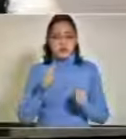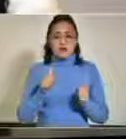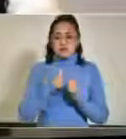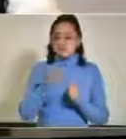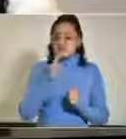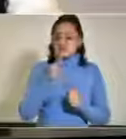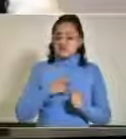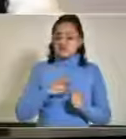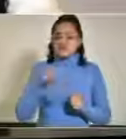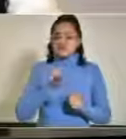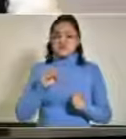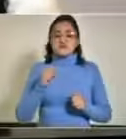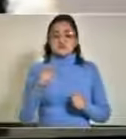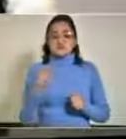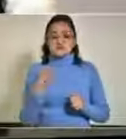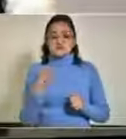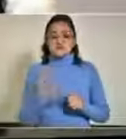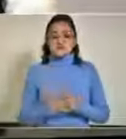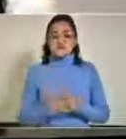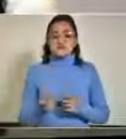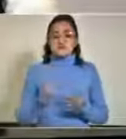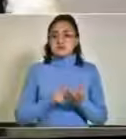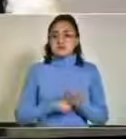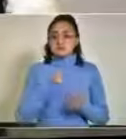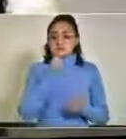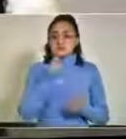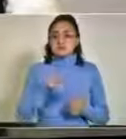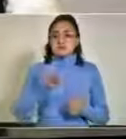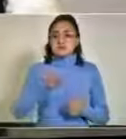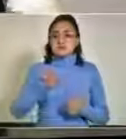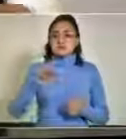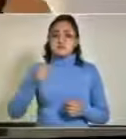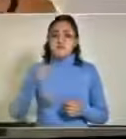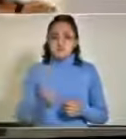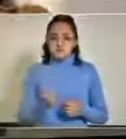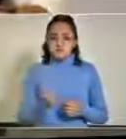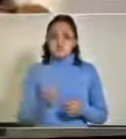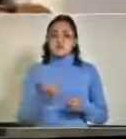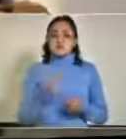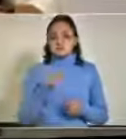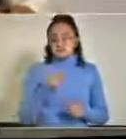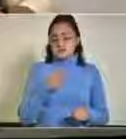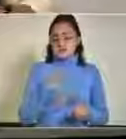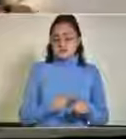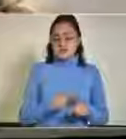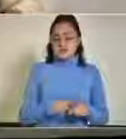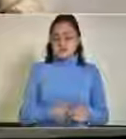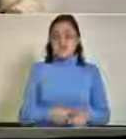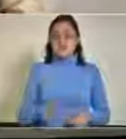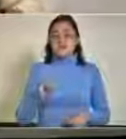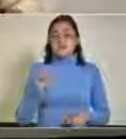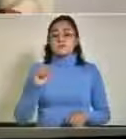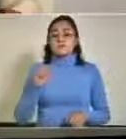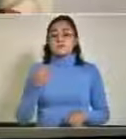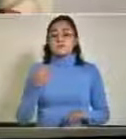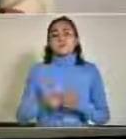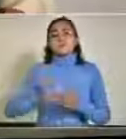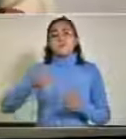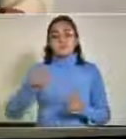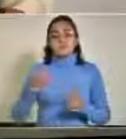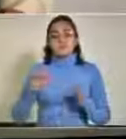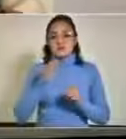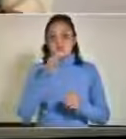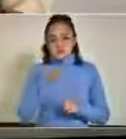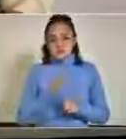reportado de 164, dentro de los cuales 136 son los activos y 28 rezagados.